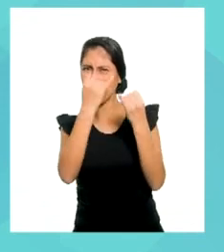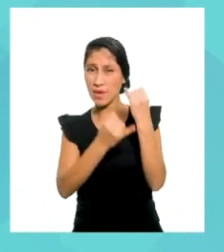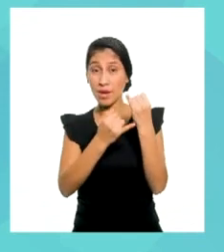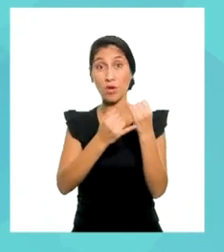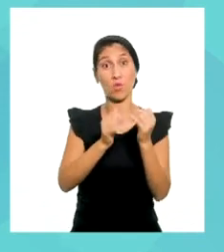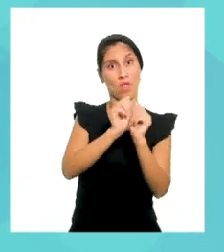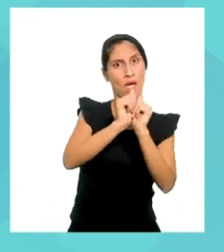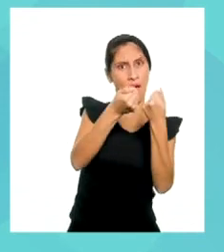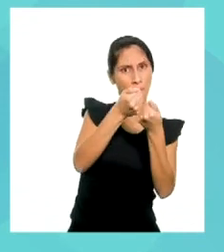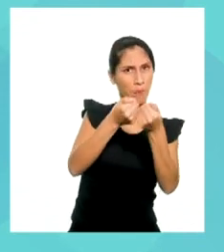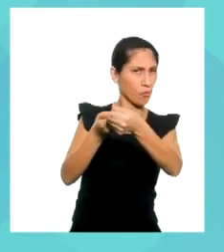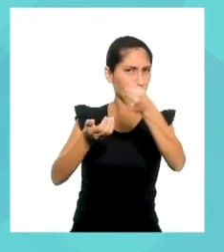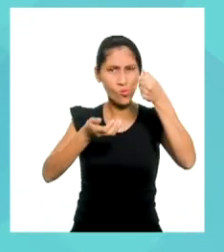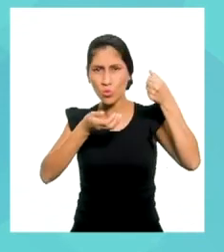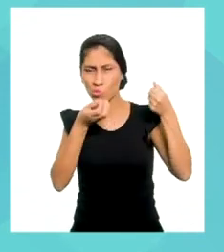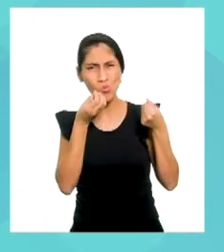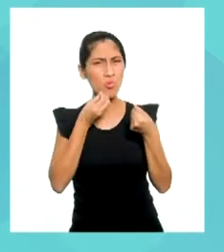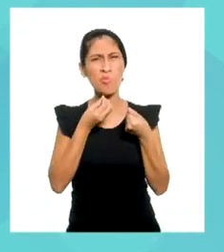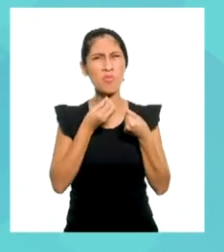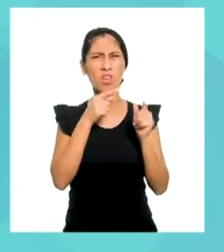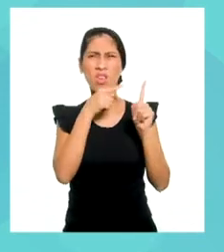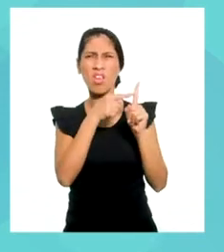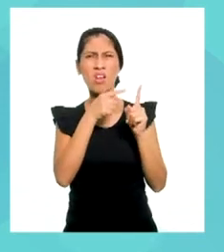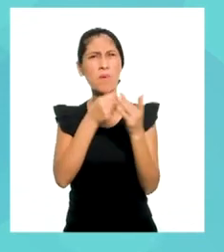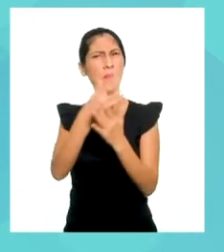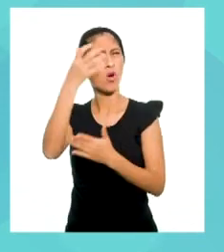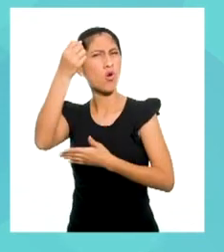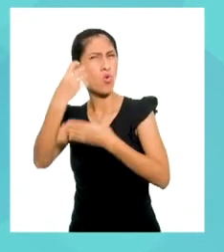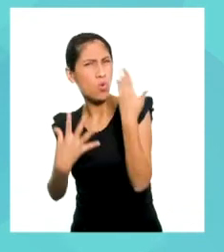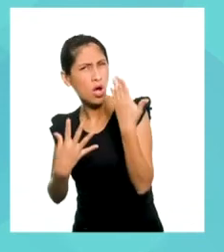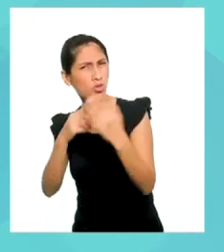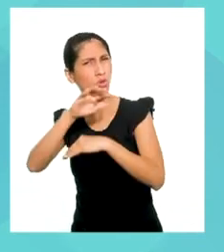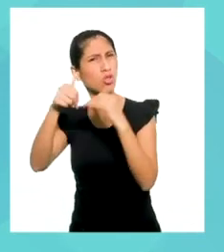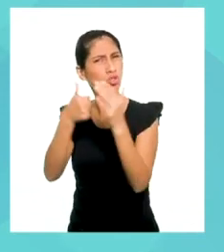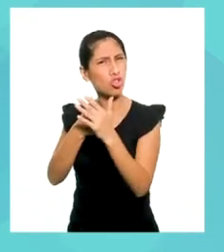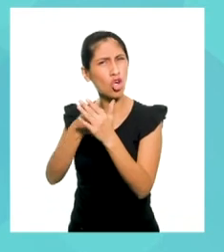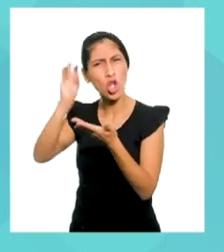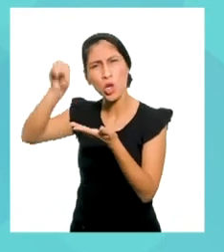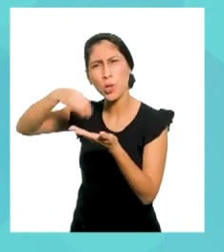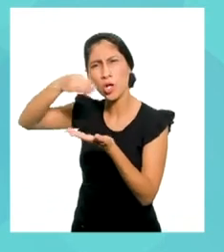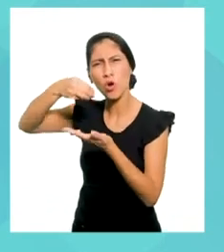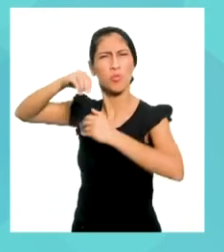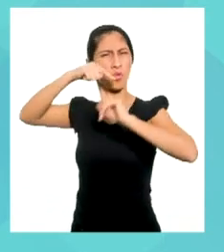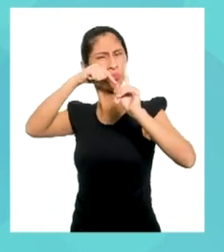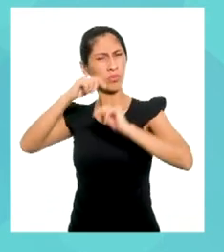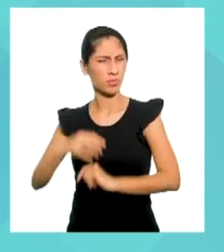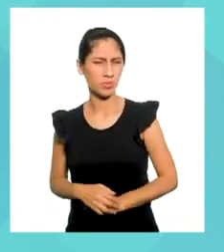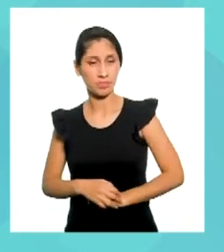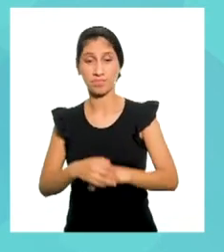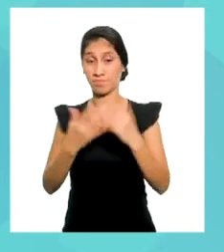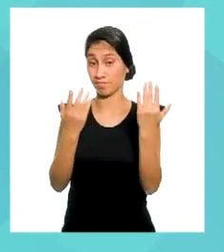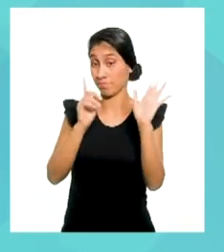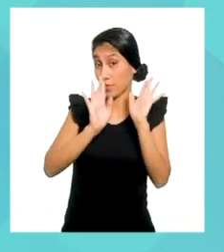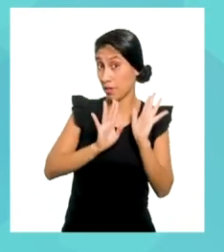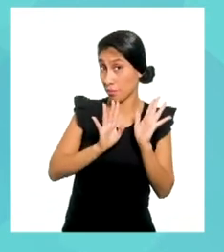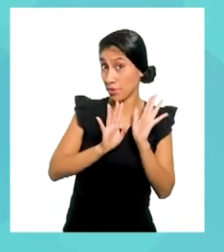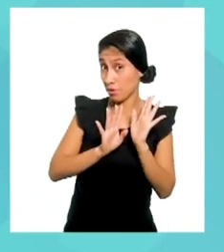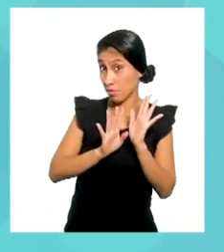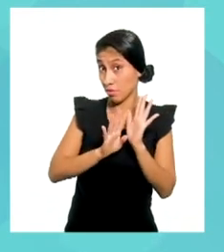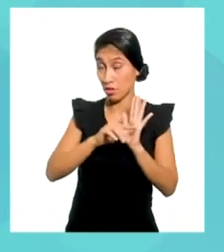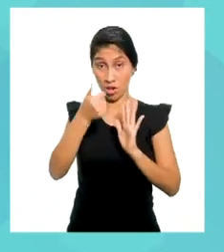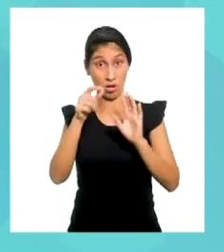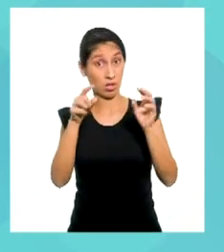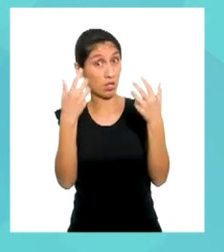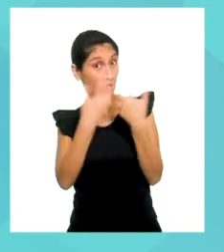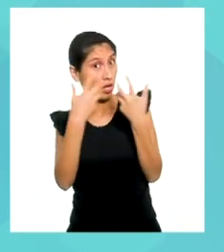¿Cuánto gastó Carlos en su visita a Mistura? ¿Habrá algún modelo matemático que